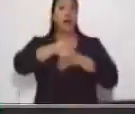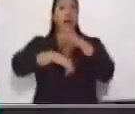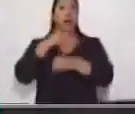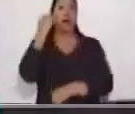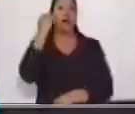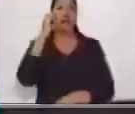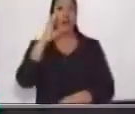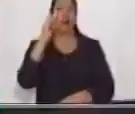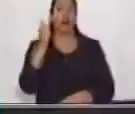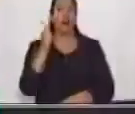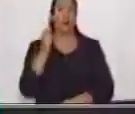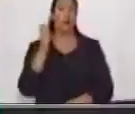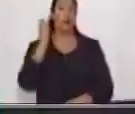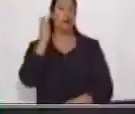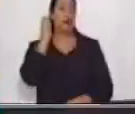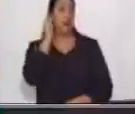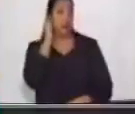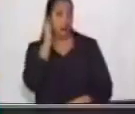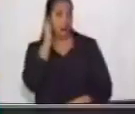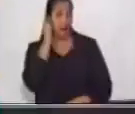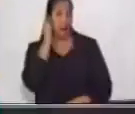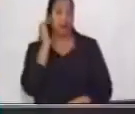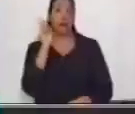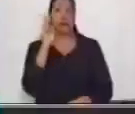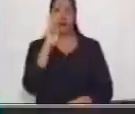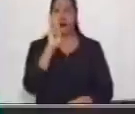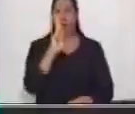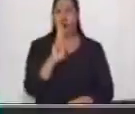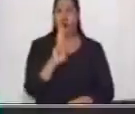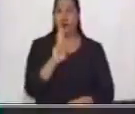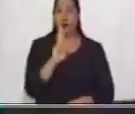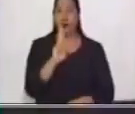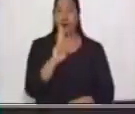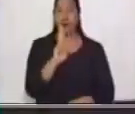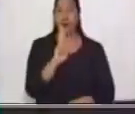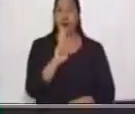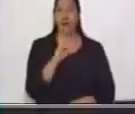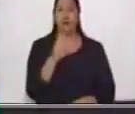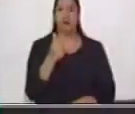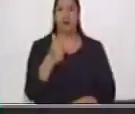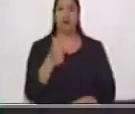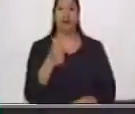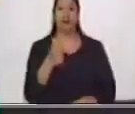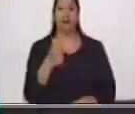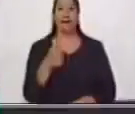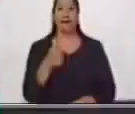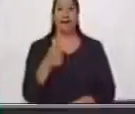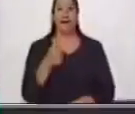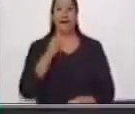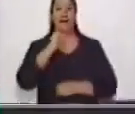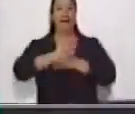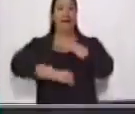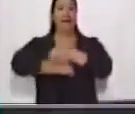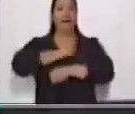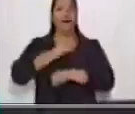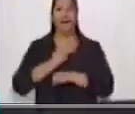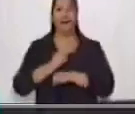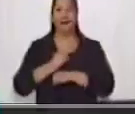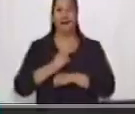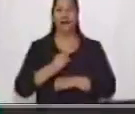La G, la R, la A, la F,